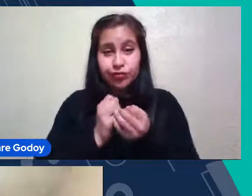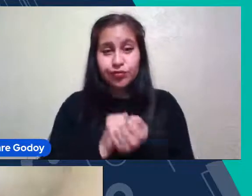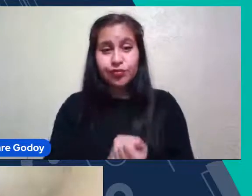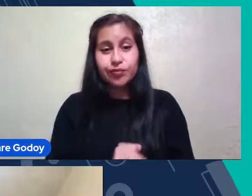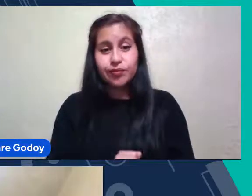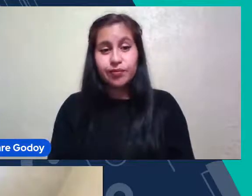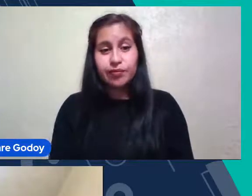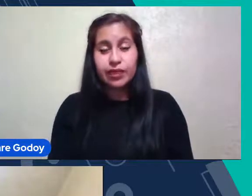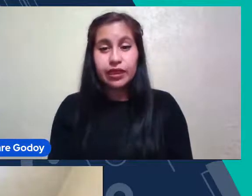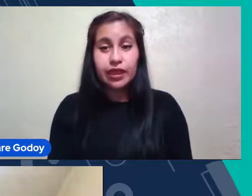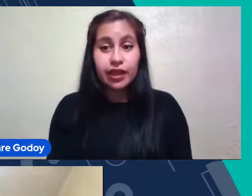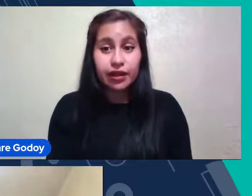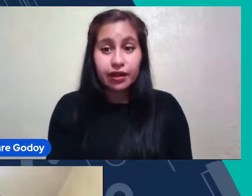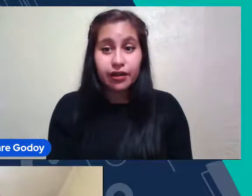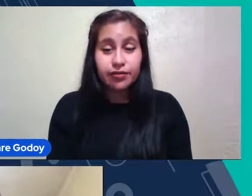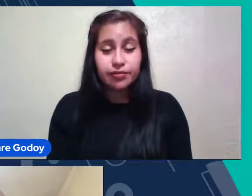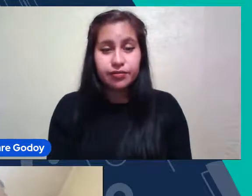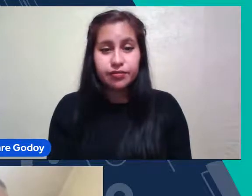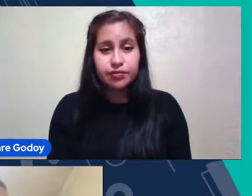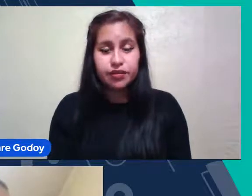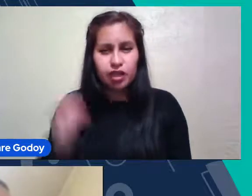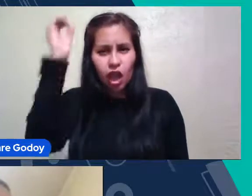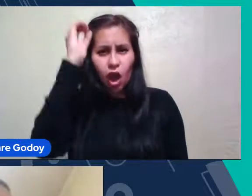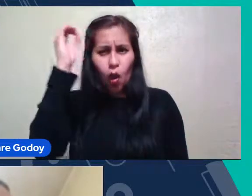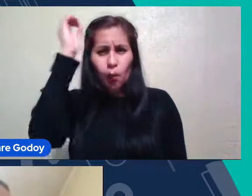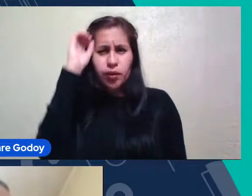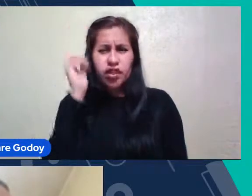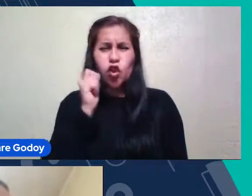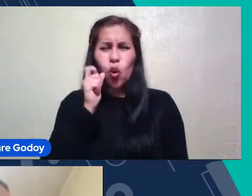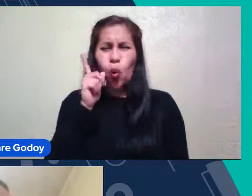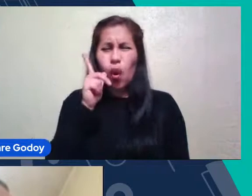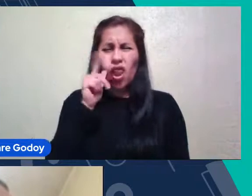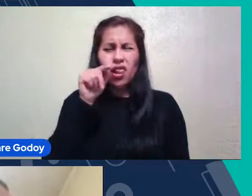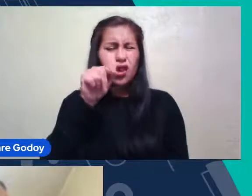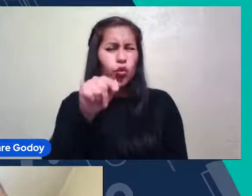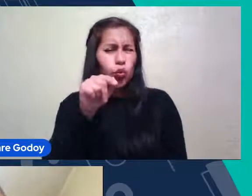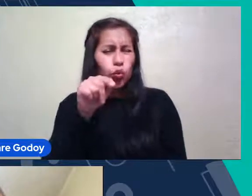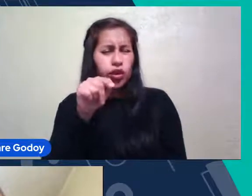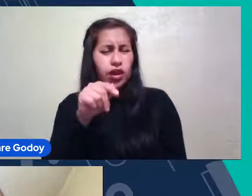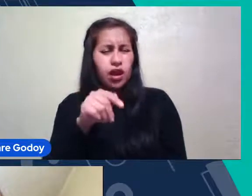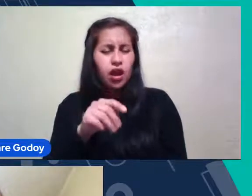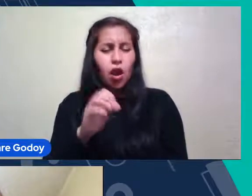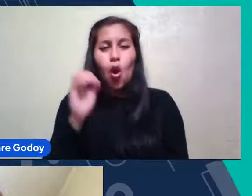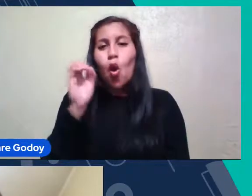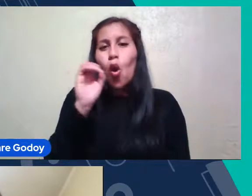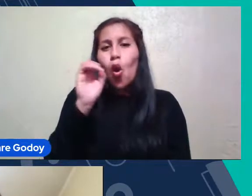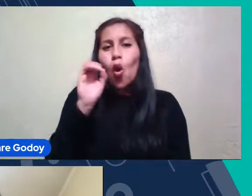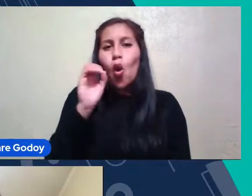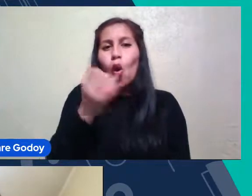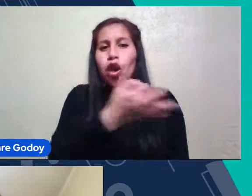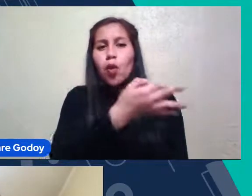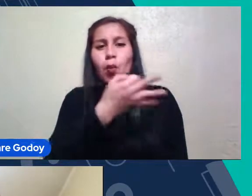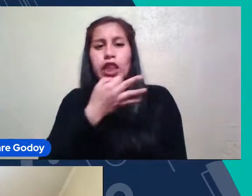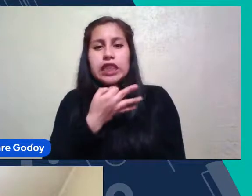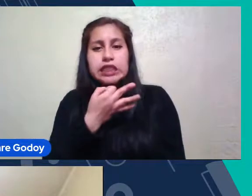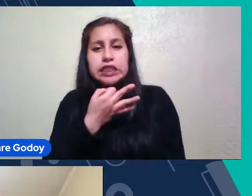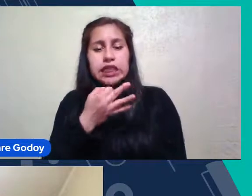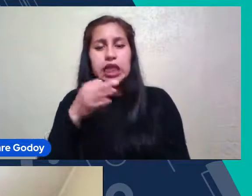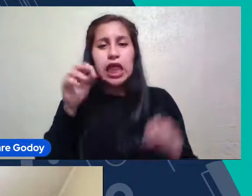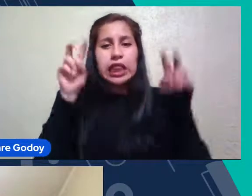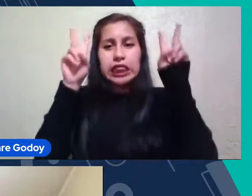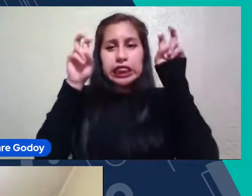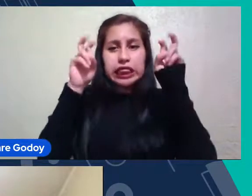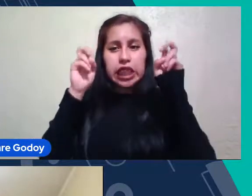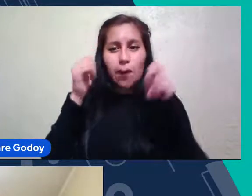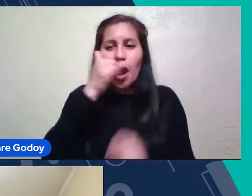Sobre ¿Cuál opinión tienes tú? ¿Qué precisiones Nos podrías dar Sobre El tema De contaminación